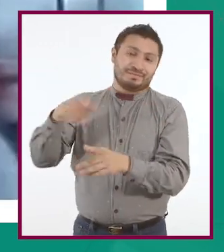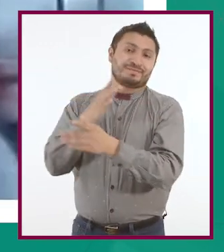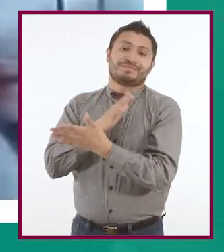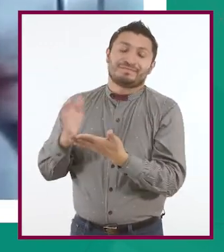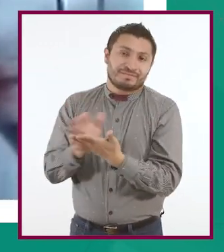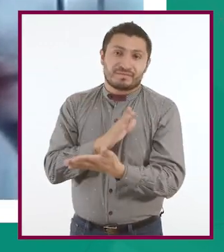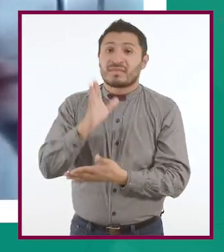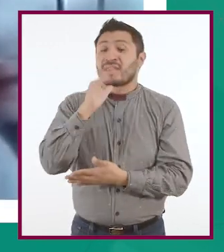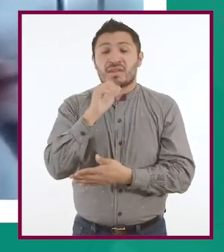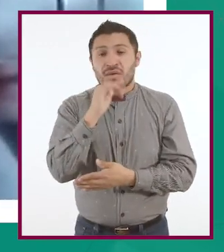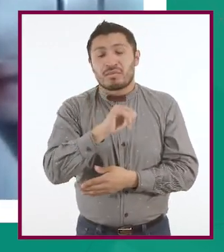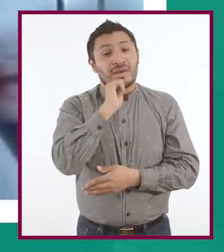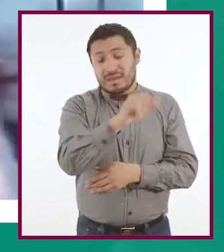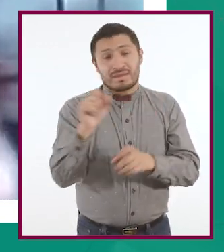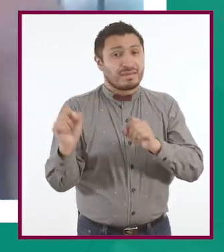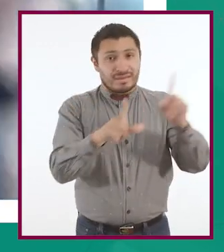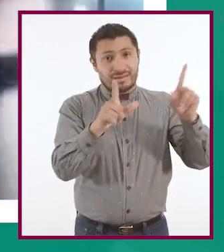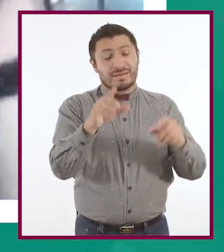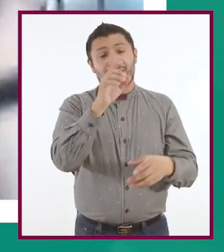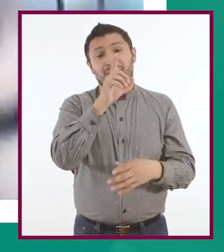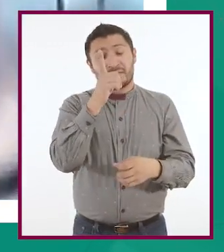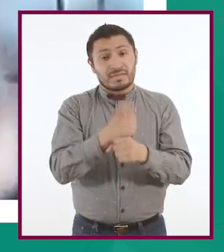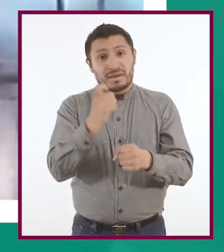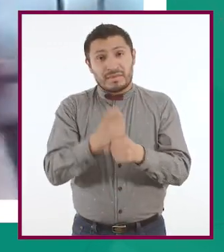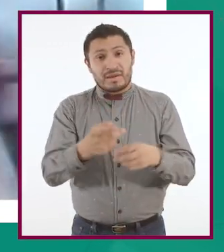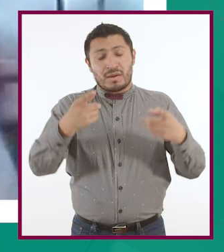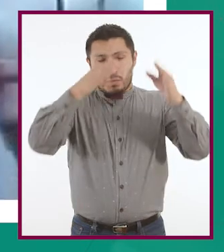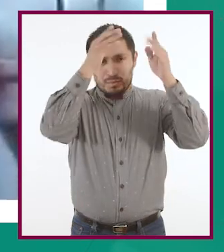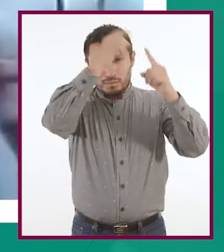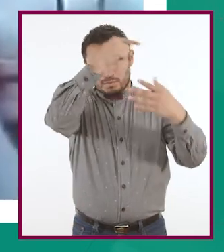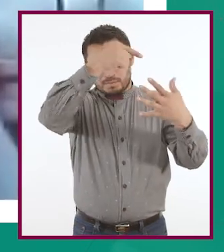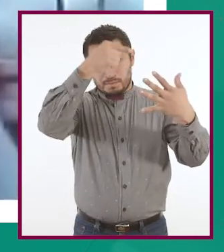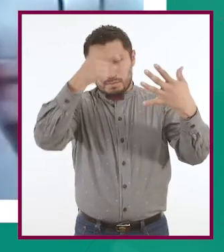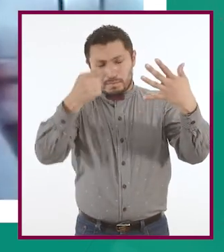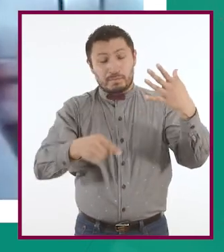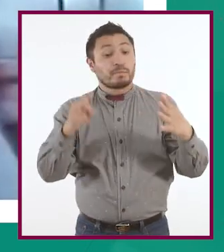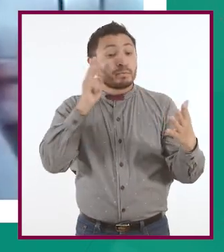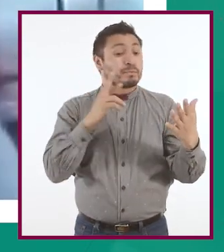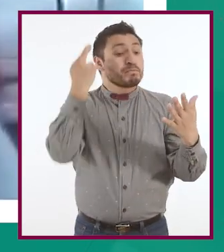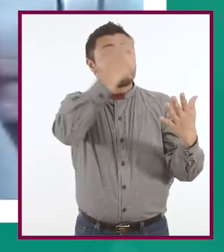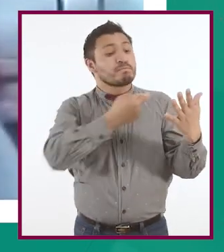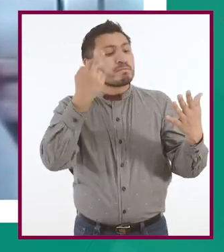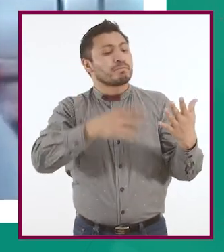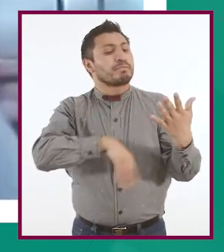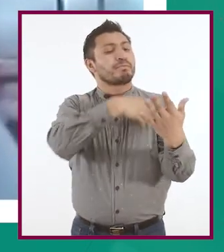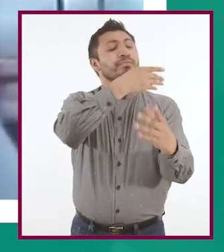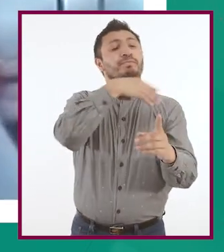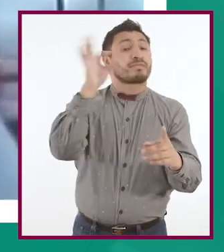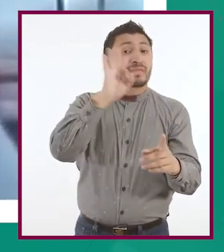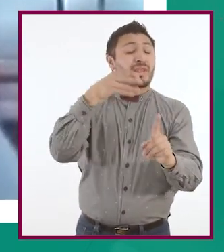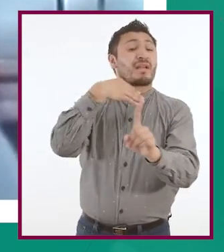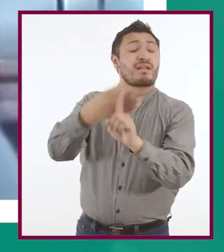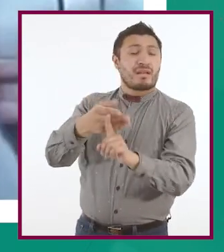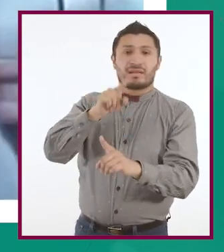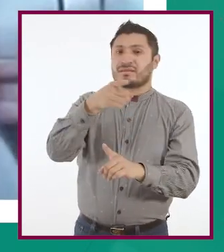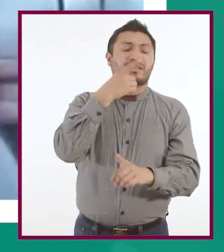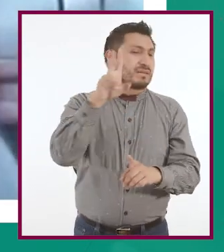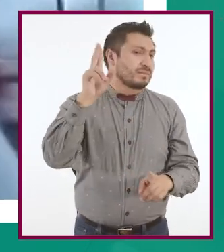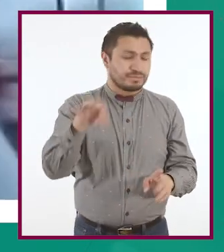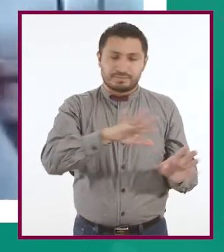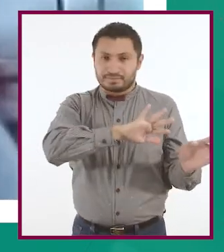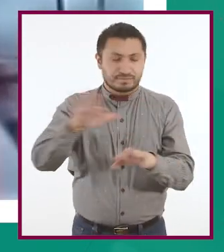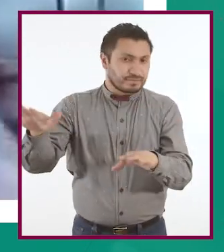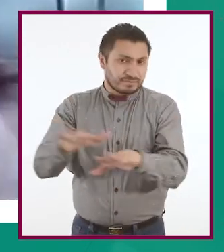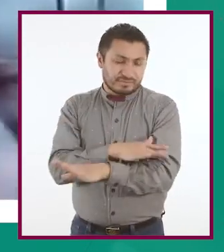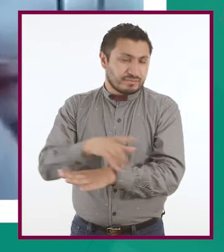No puedes publicar nada sin que tenga que pasar por un orden estricto, así como de, a ver, veamos, ofende probablemente. Ok, dile que no, que